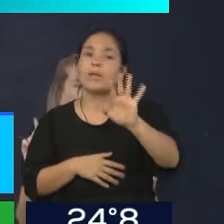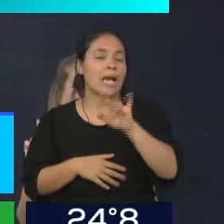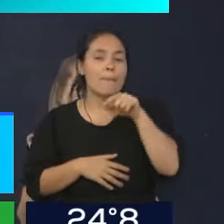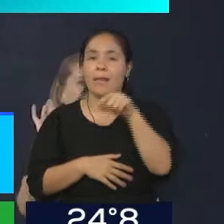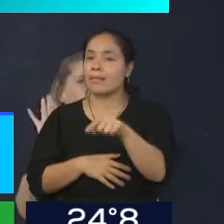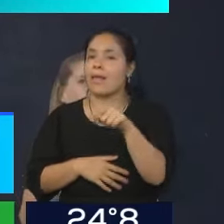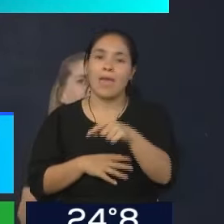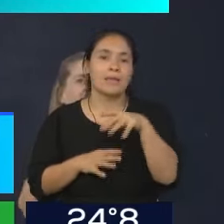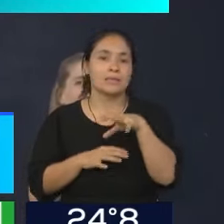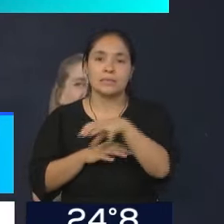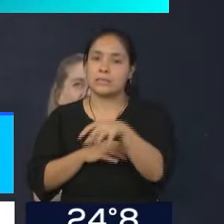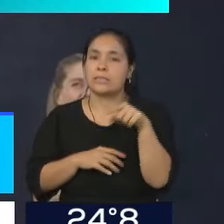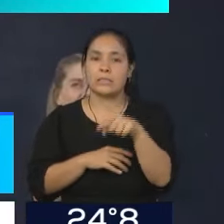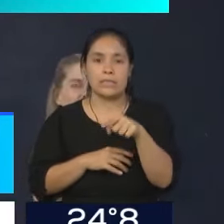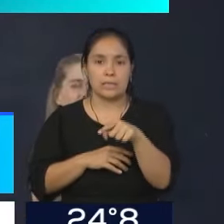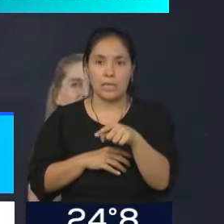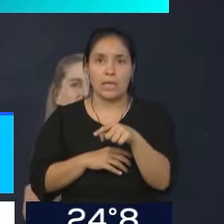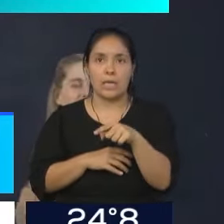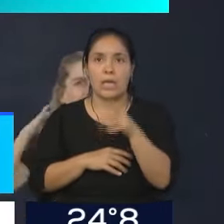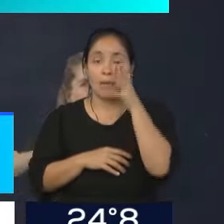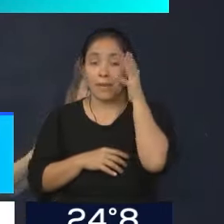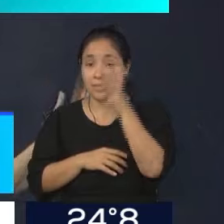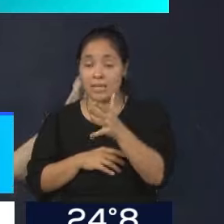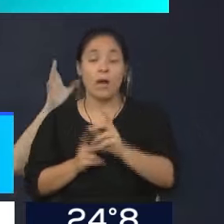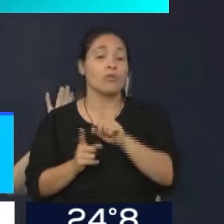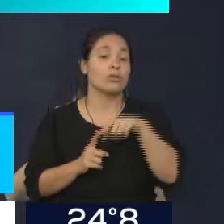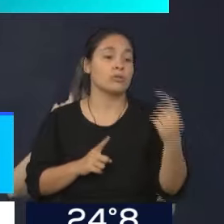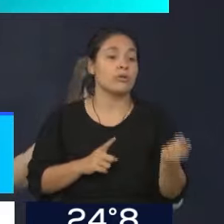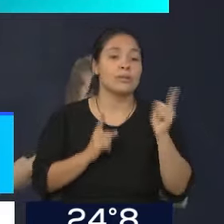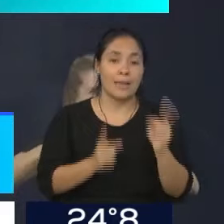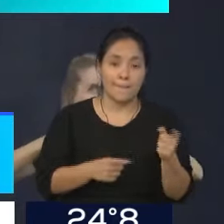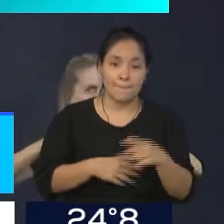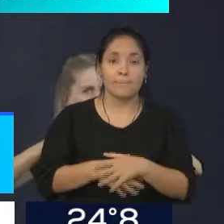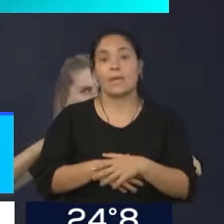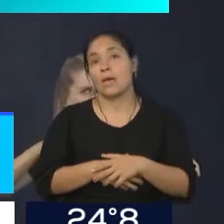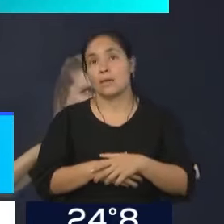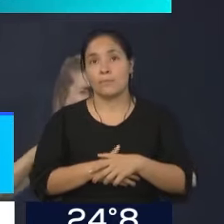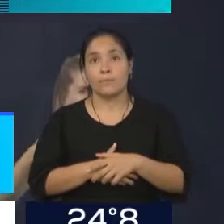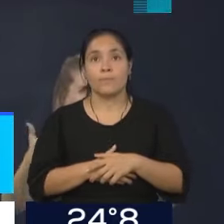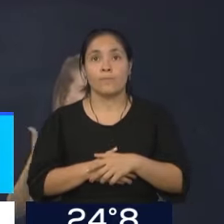cuestiones delirantes, sino también cuestiones que son delirantes por lo bajo.